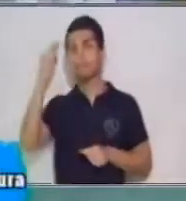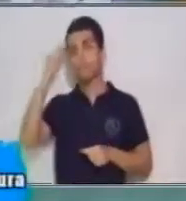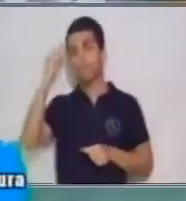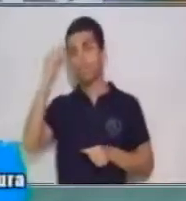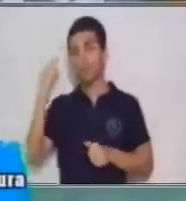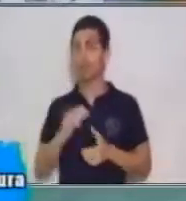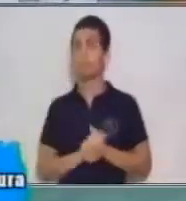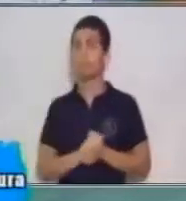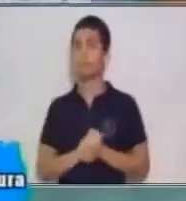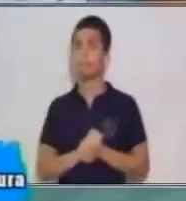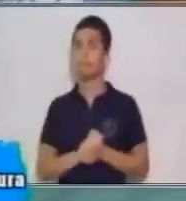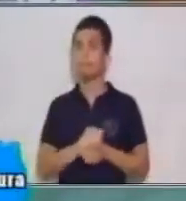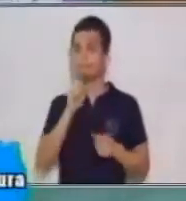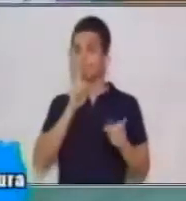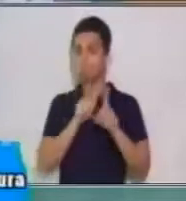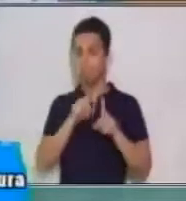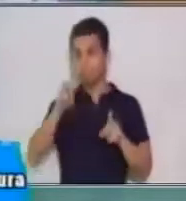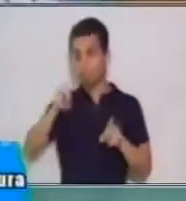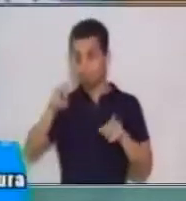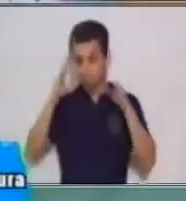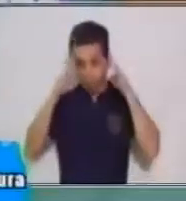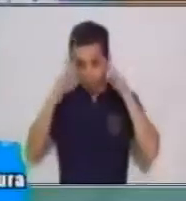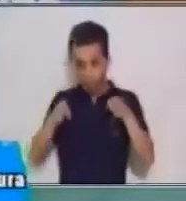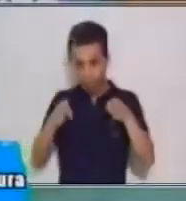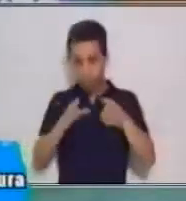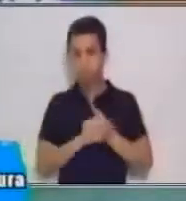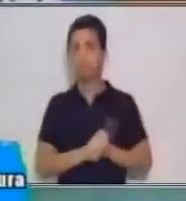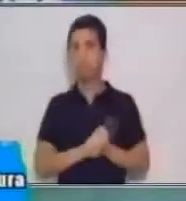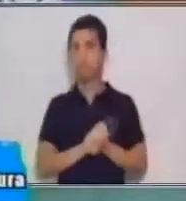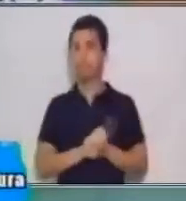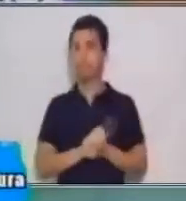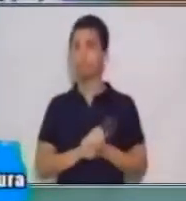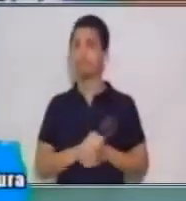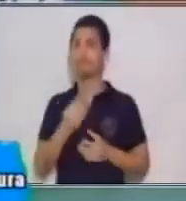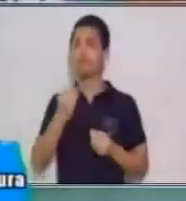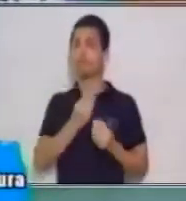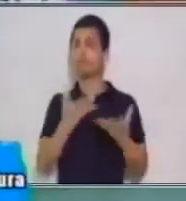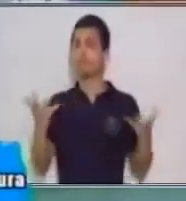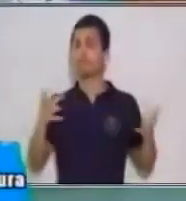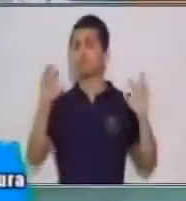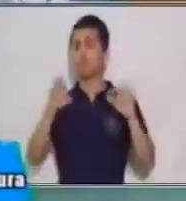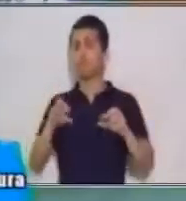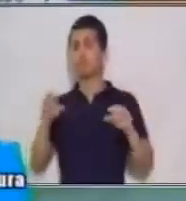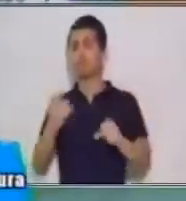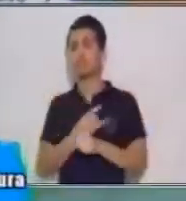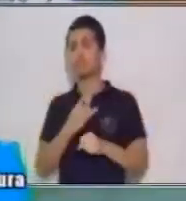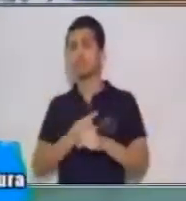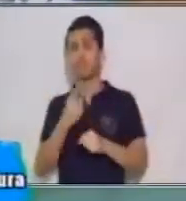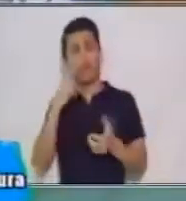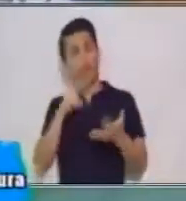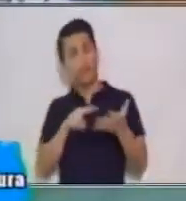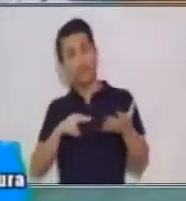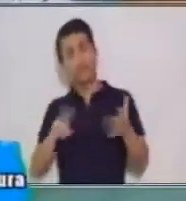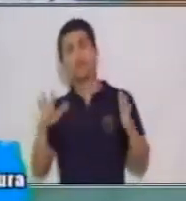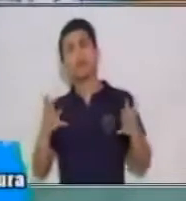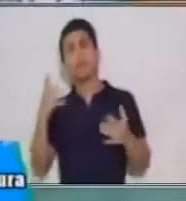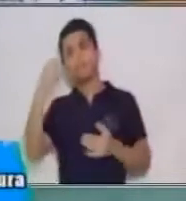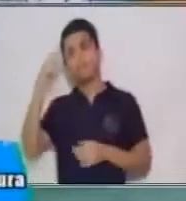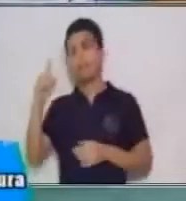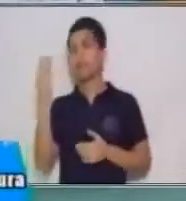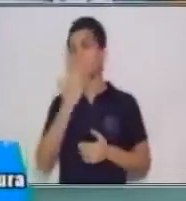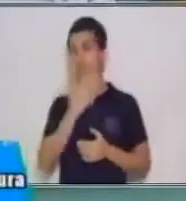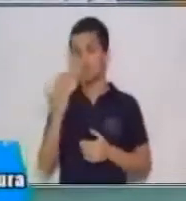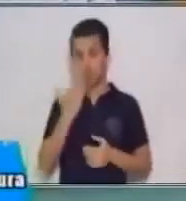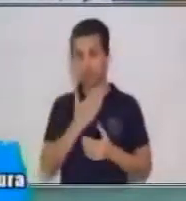y concentración. Muchas personas utilizan este tipo de lectura para estudiar. ¿Sí?